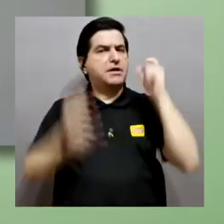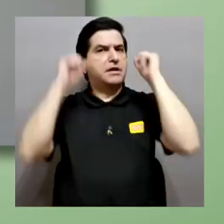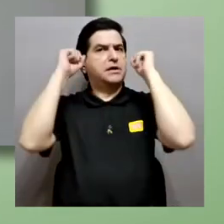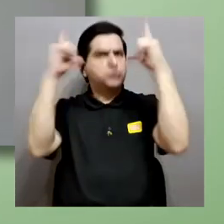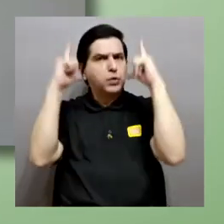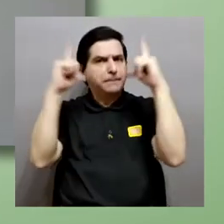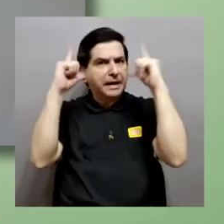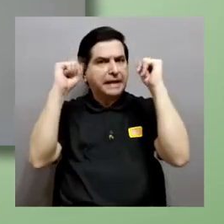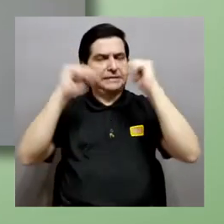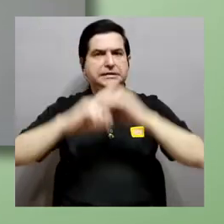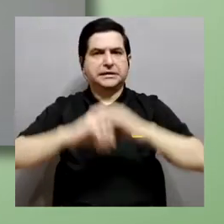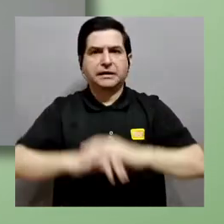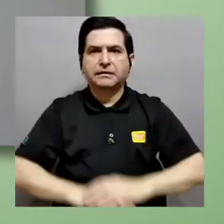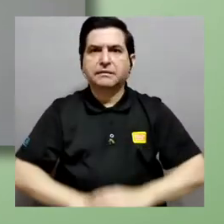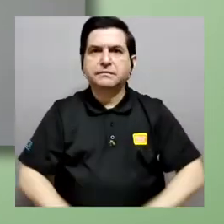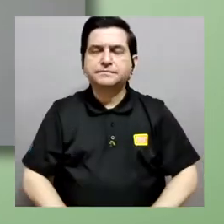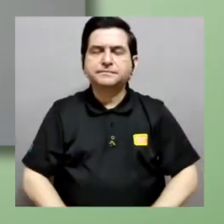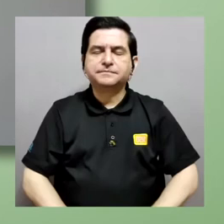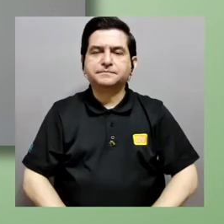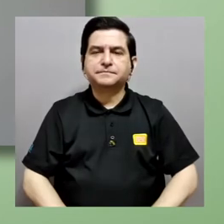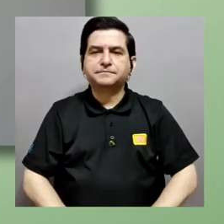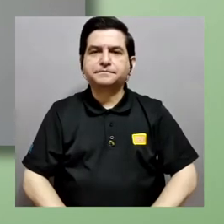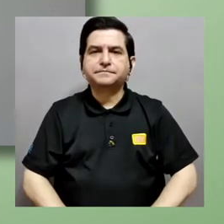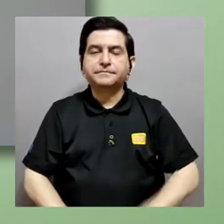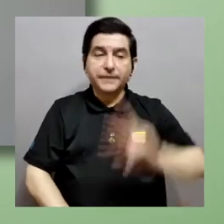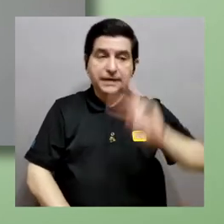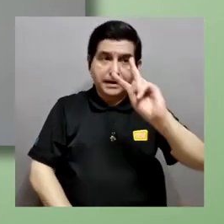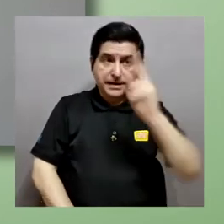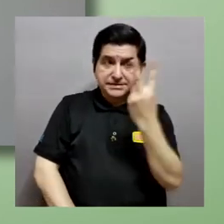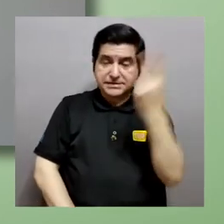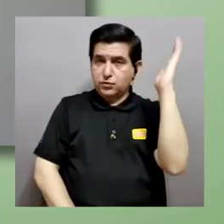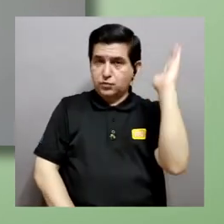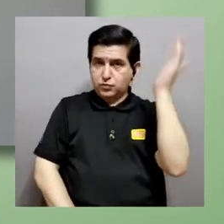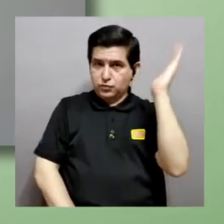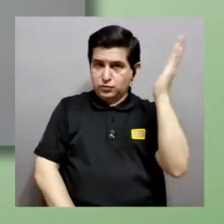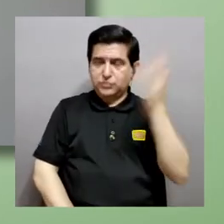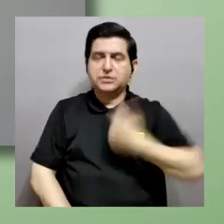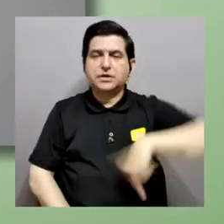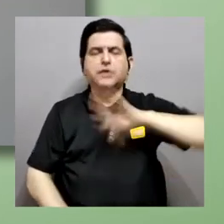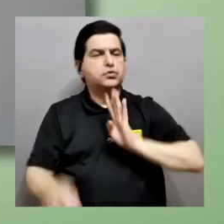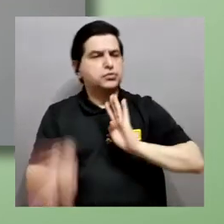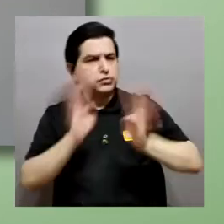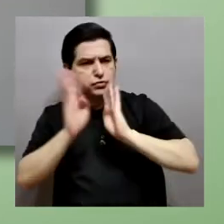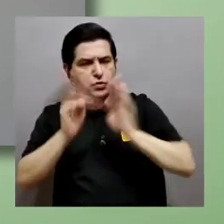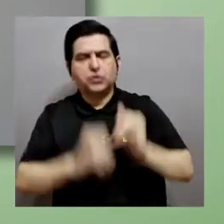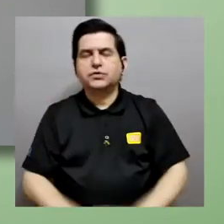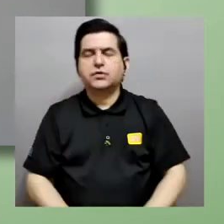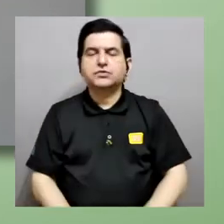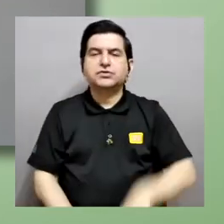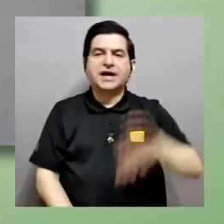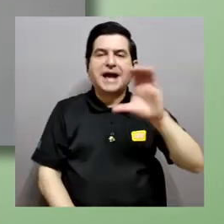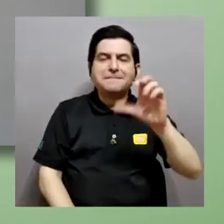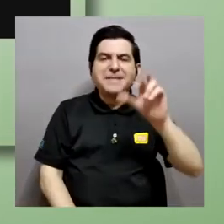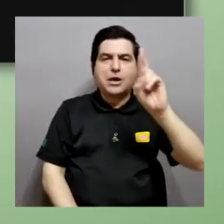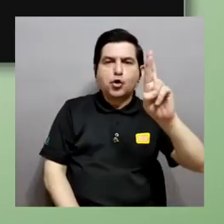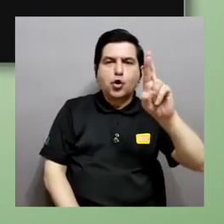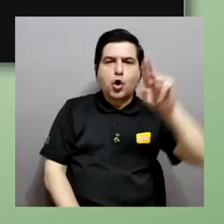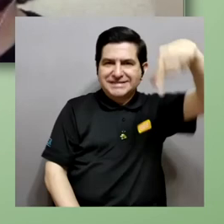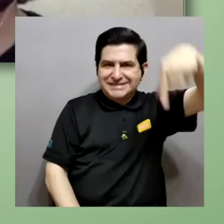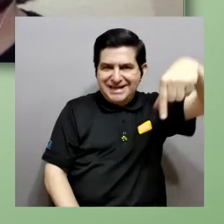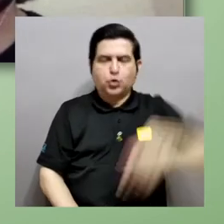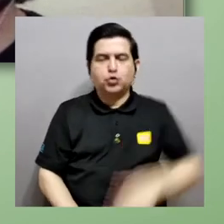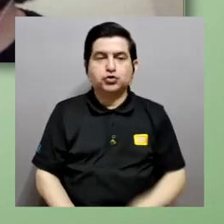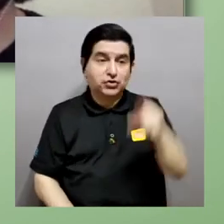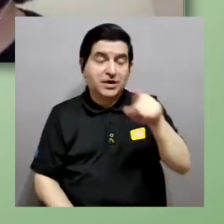impresionante y pues para esta segunda presentación vamos a estar conversando con Camilo Rojas